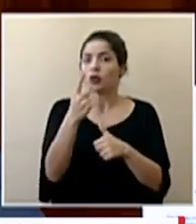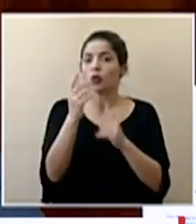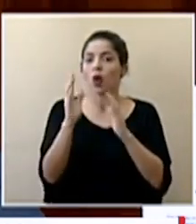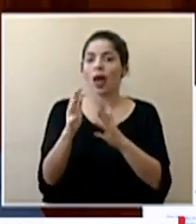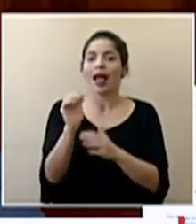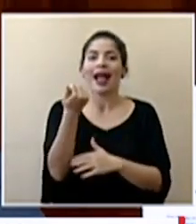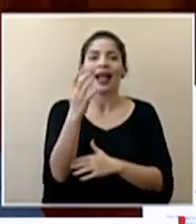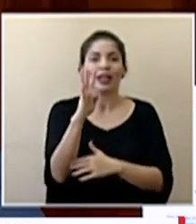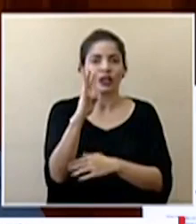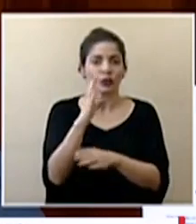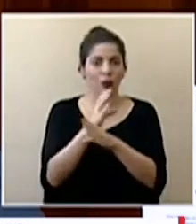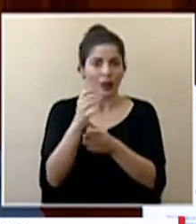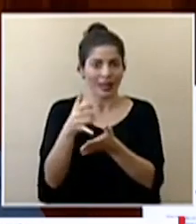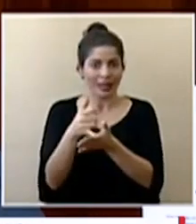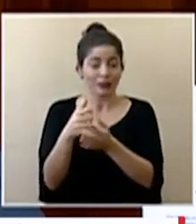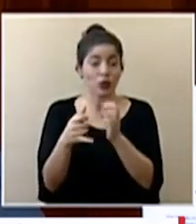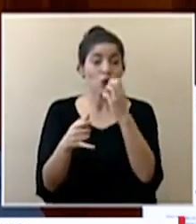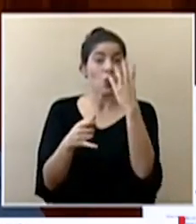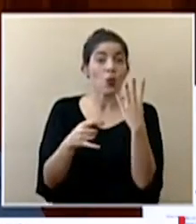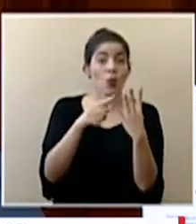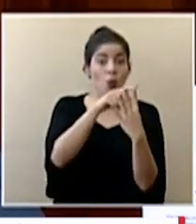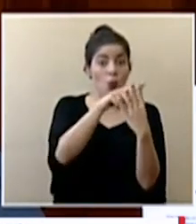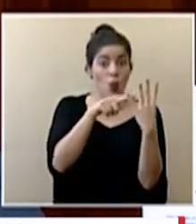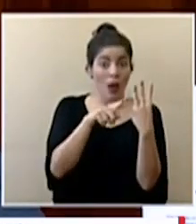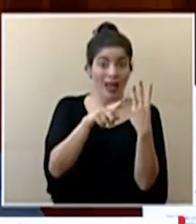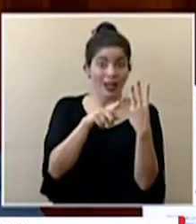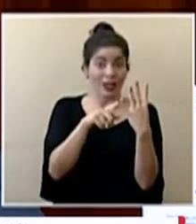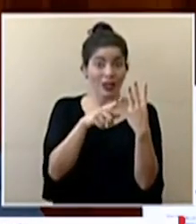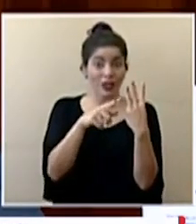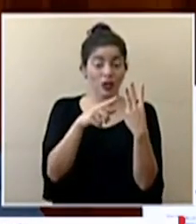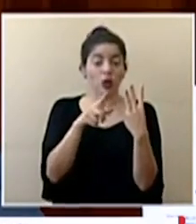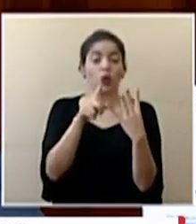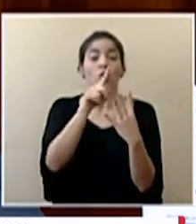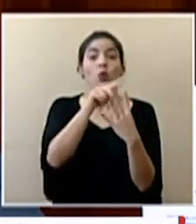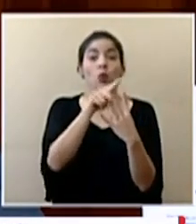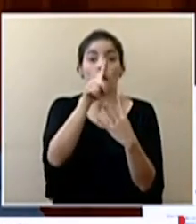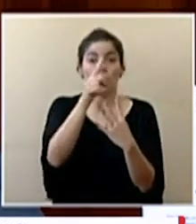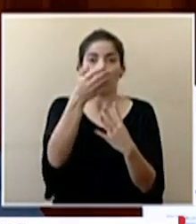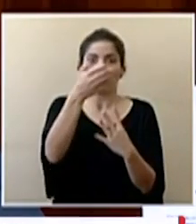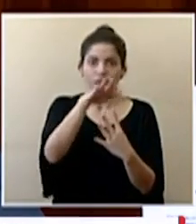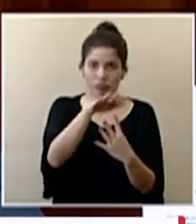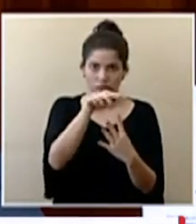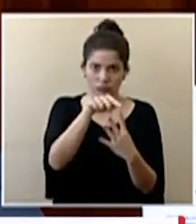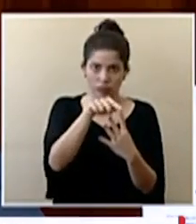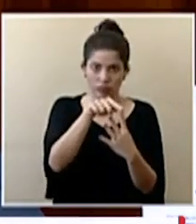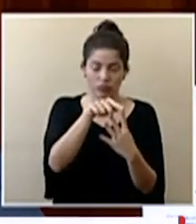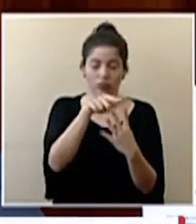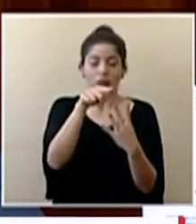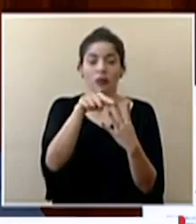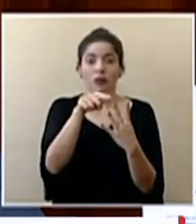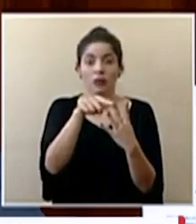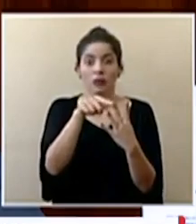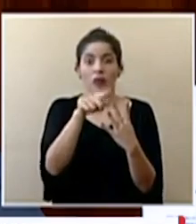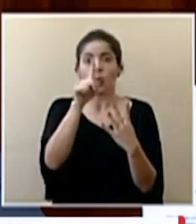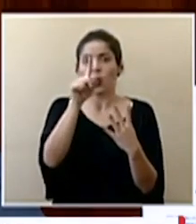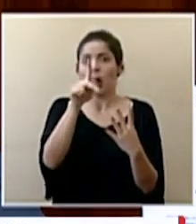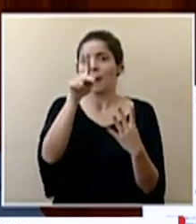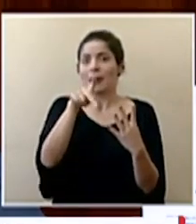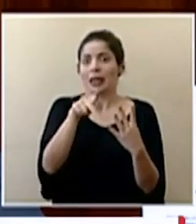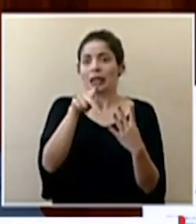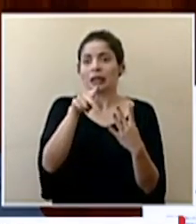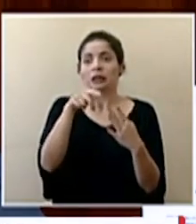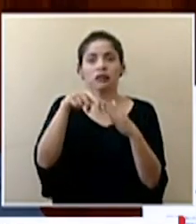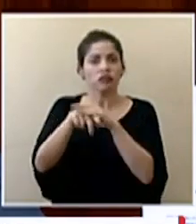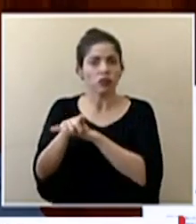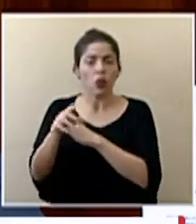y de esos 4 restantes uno falleció hubo una persona que no entró